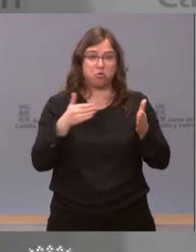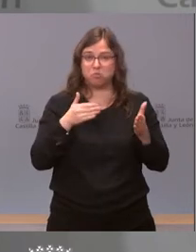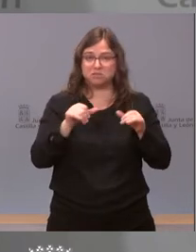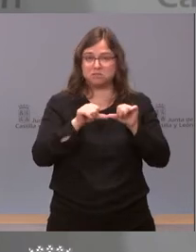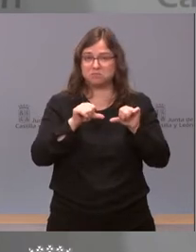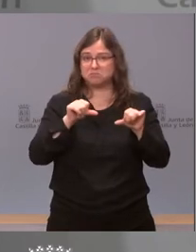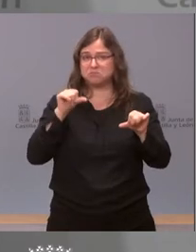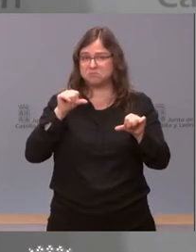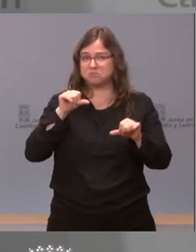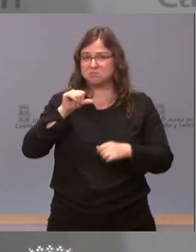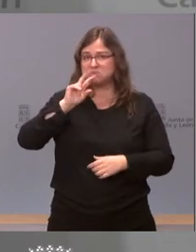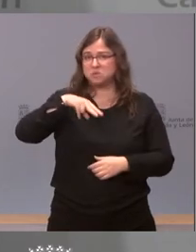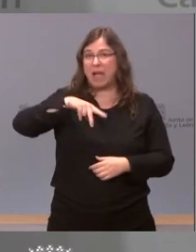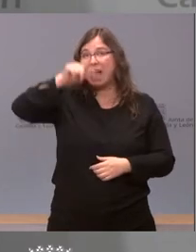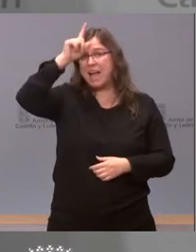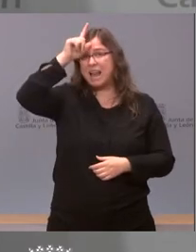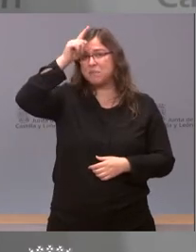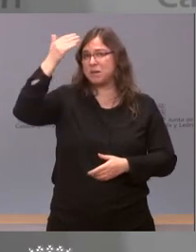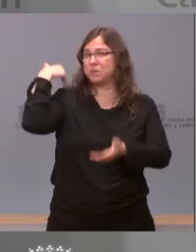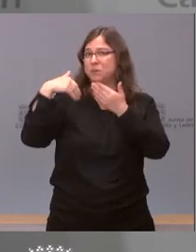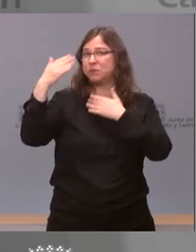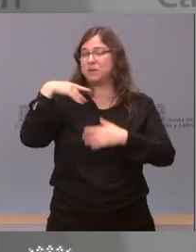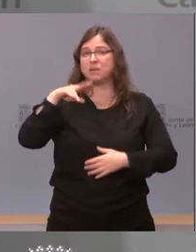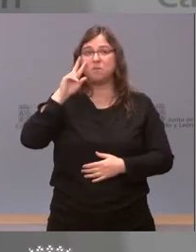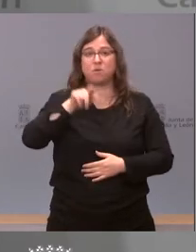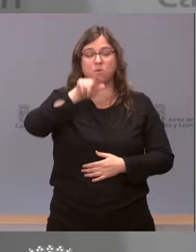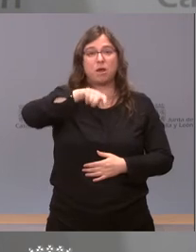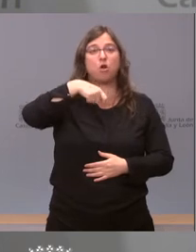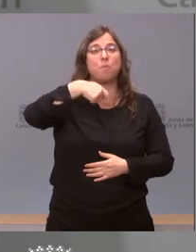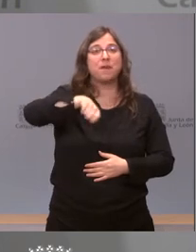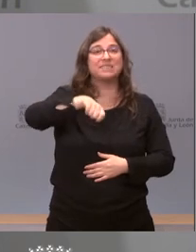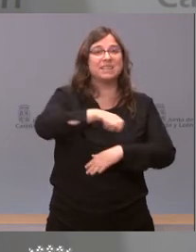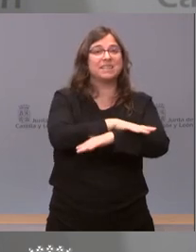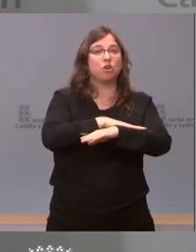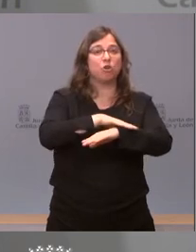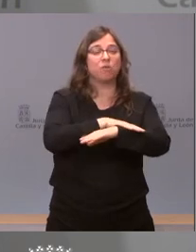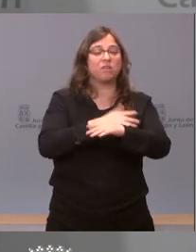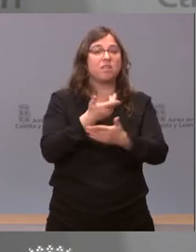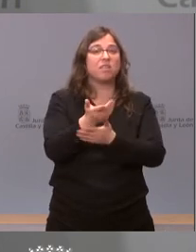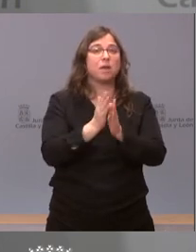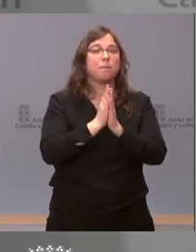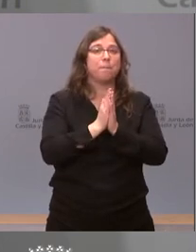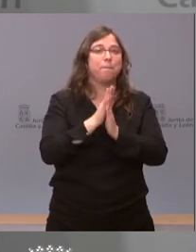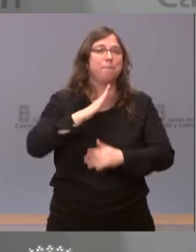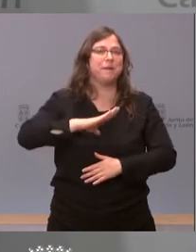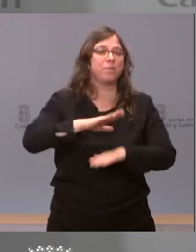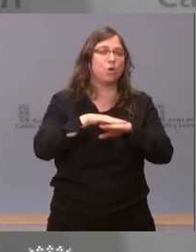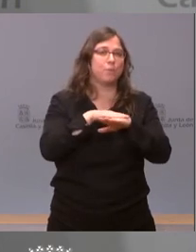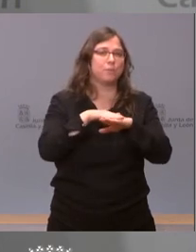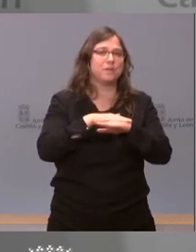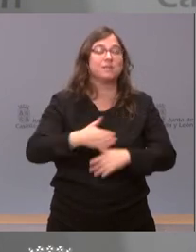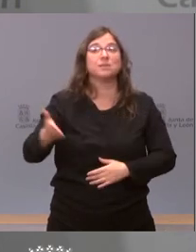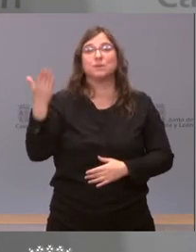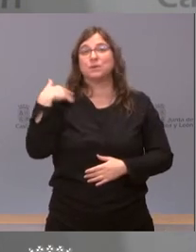Alemania en mucho tiempo que es ver a un presidente del gobierno pidiendo perdón hace mucho dije que ya me gustaría